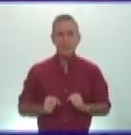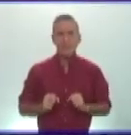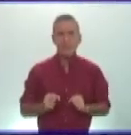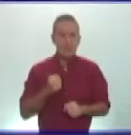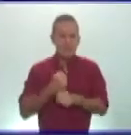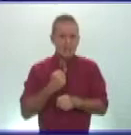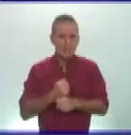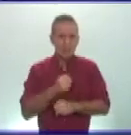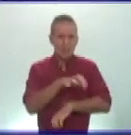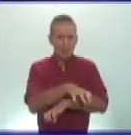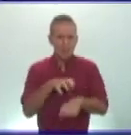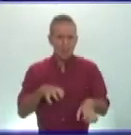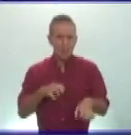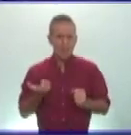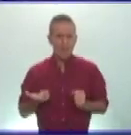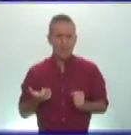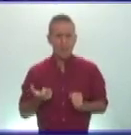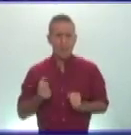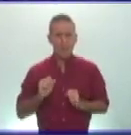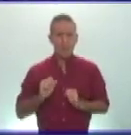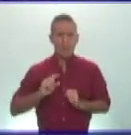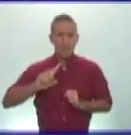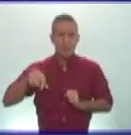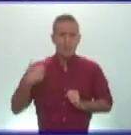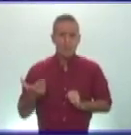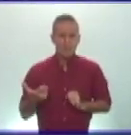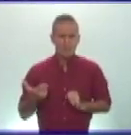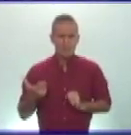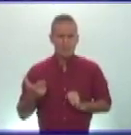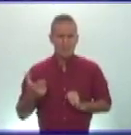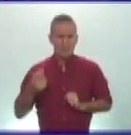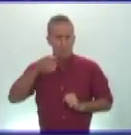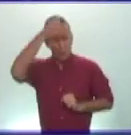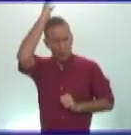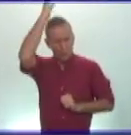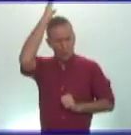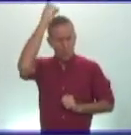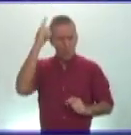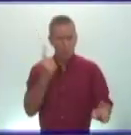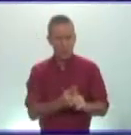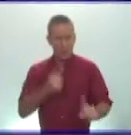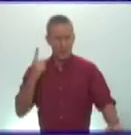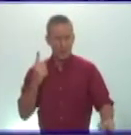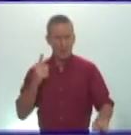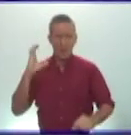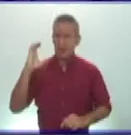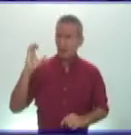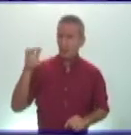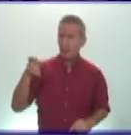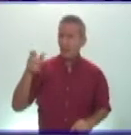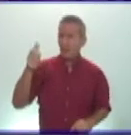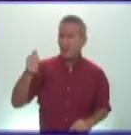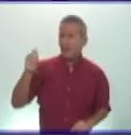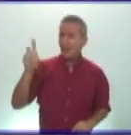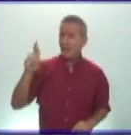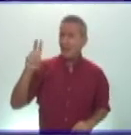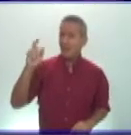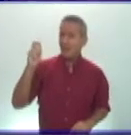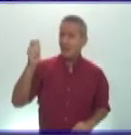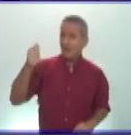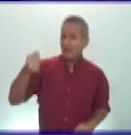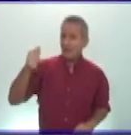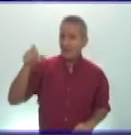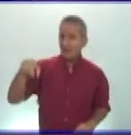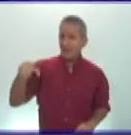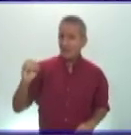ejército de pierro ahora roma sólo tenía un enemigo potente en el mediterráneo cartago en el año 264 antes